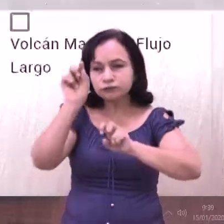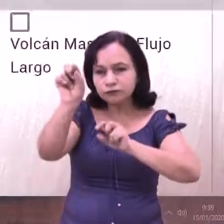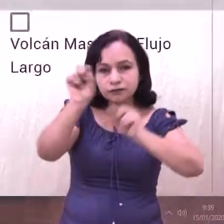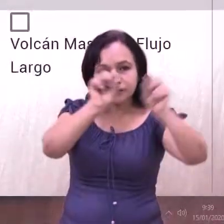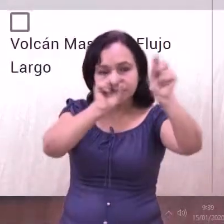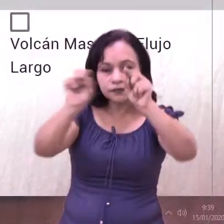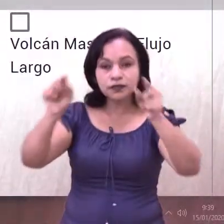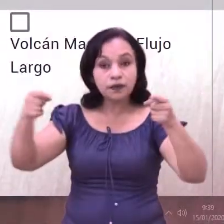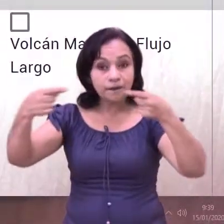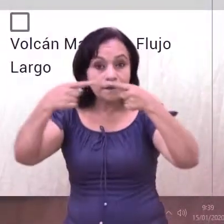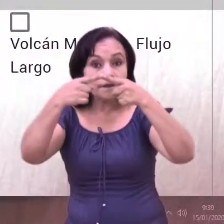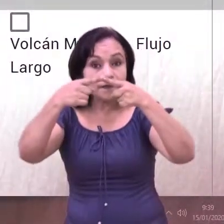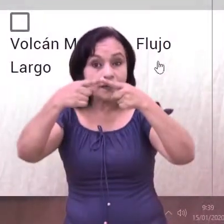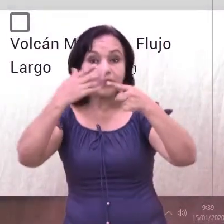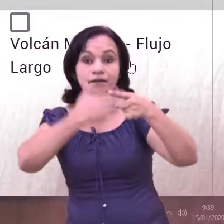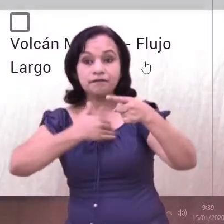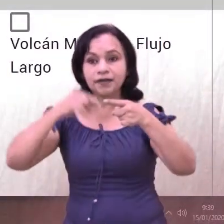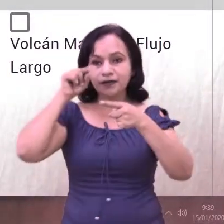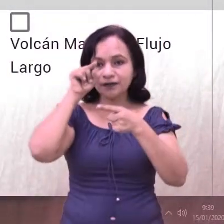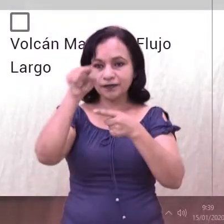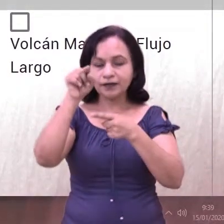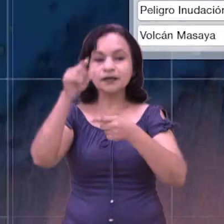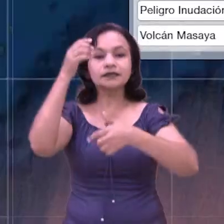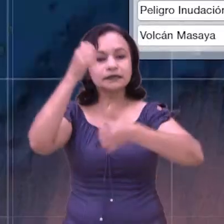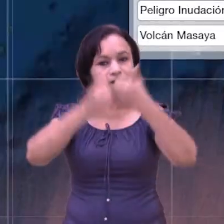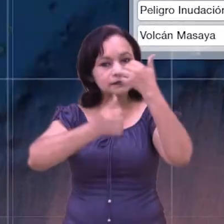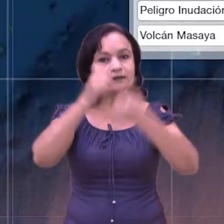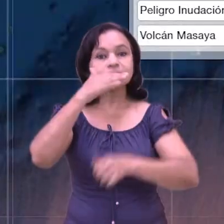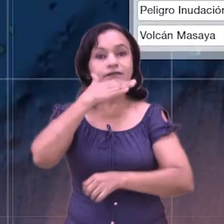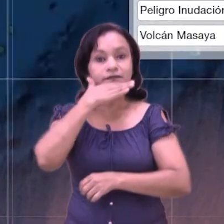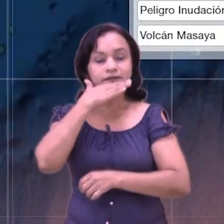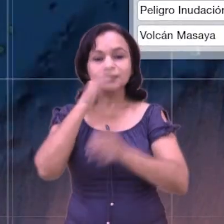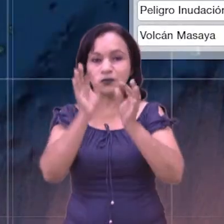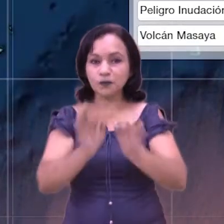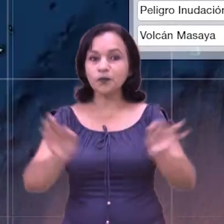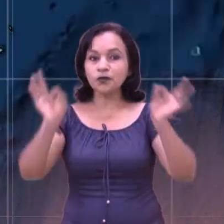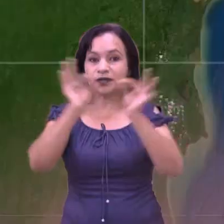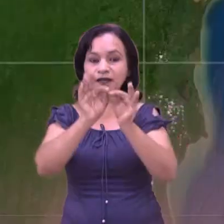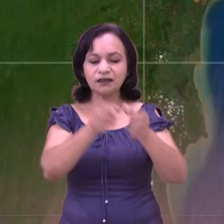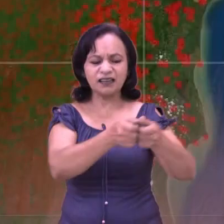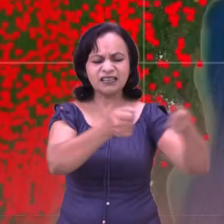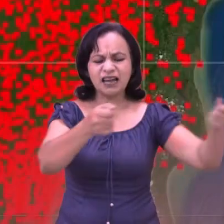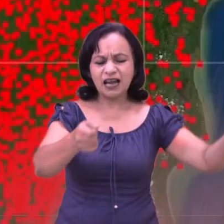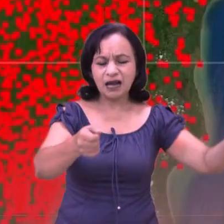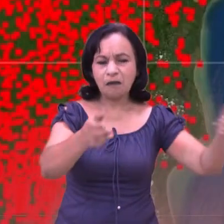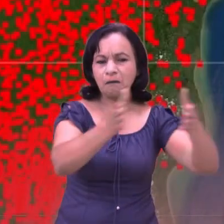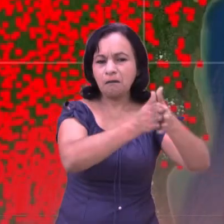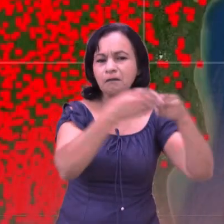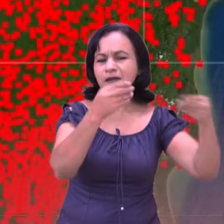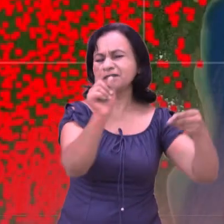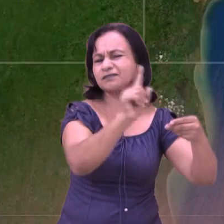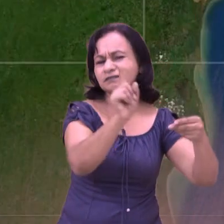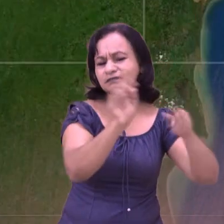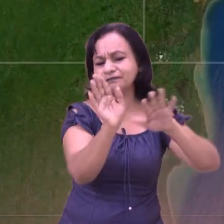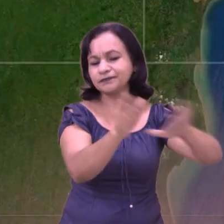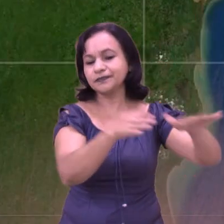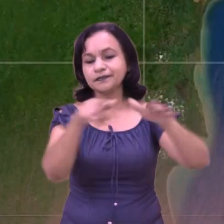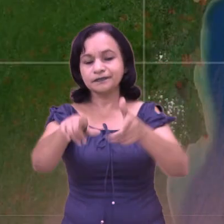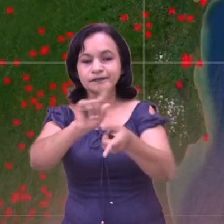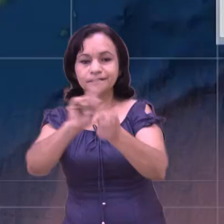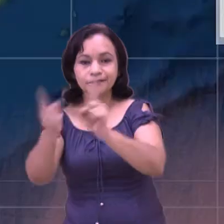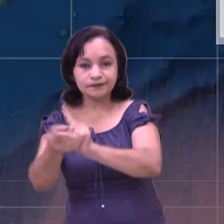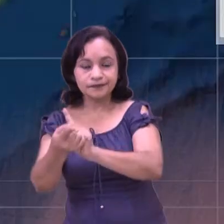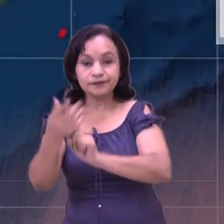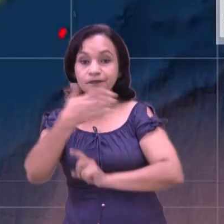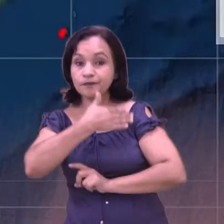hacer análisis rápido sobre situaciones, especialmente aquellas situaciones de crisis. Ese es un aspecto importantísimo. El otro aspecto